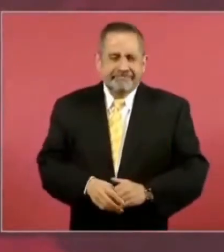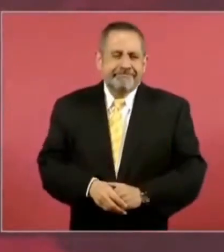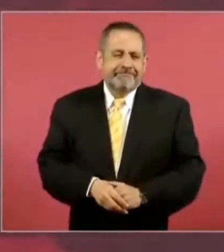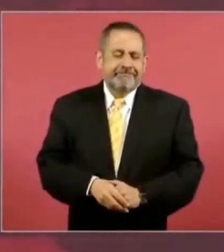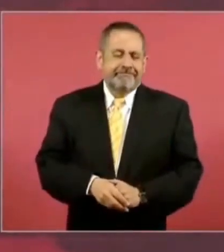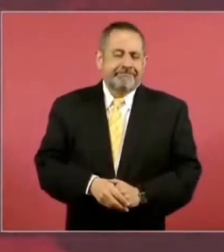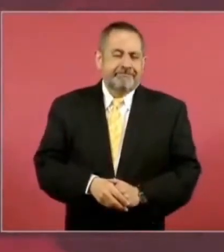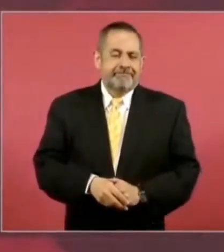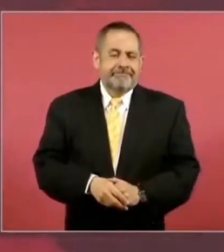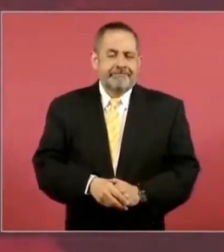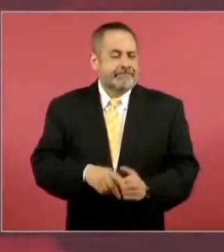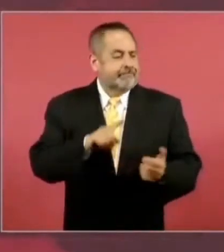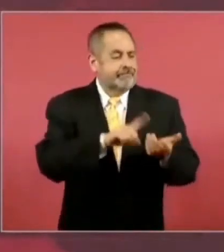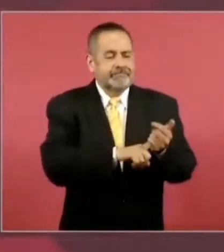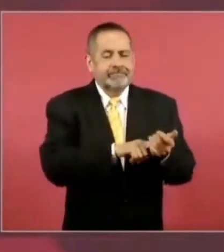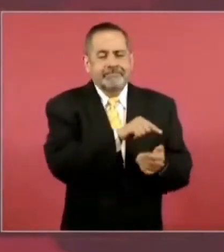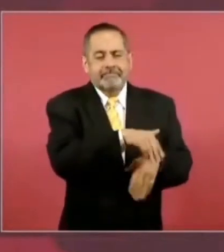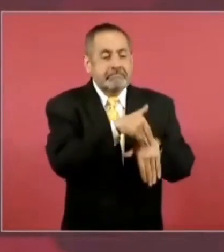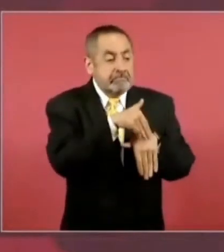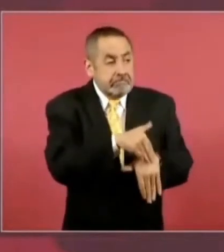Pues que está actuando